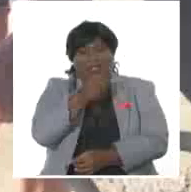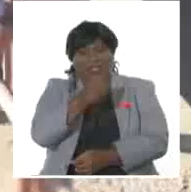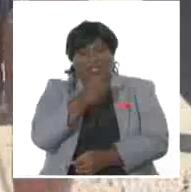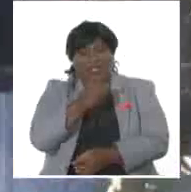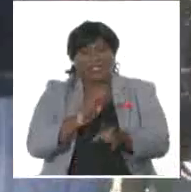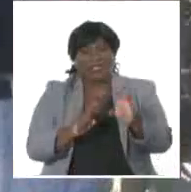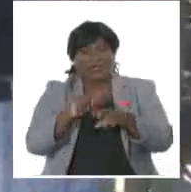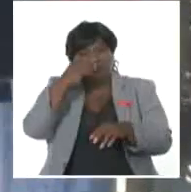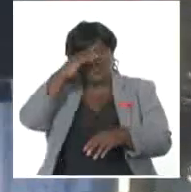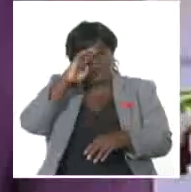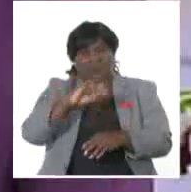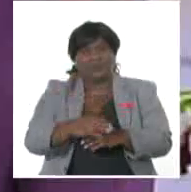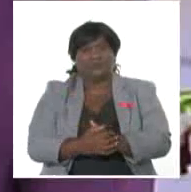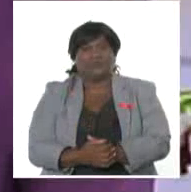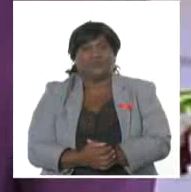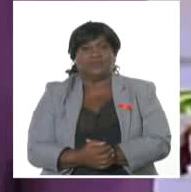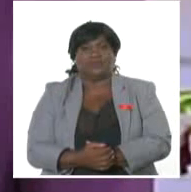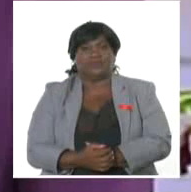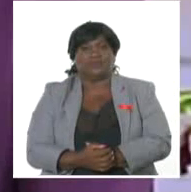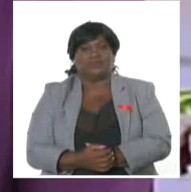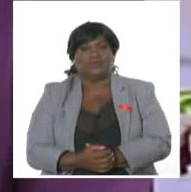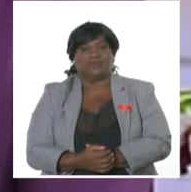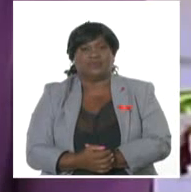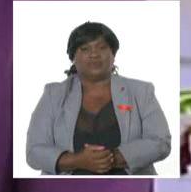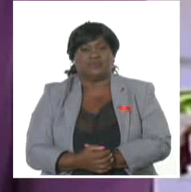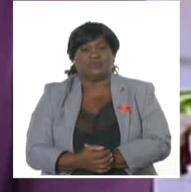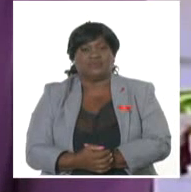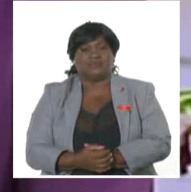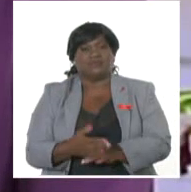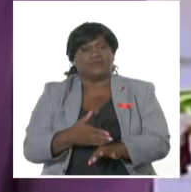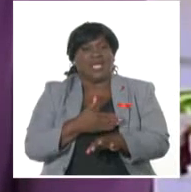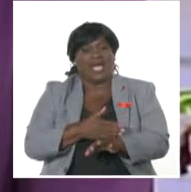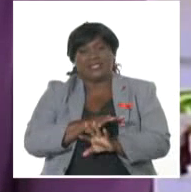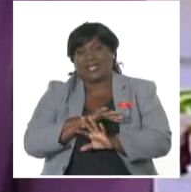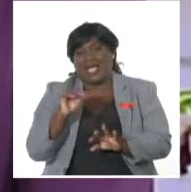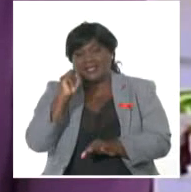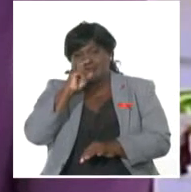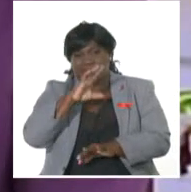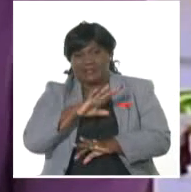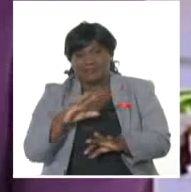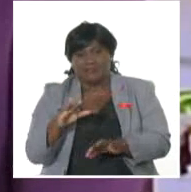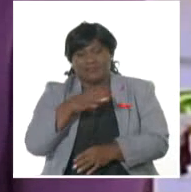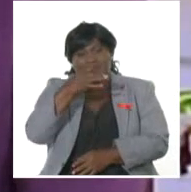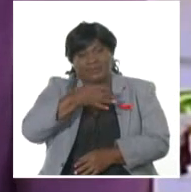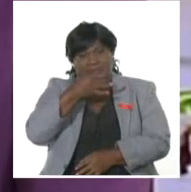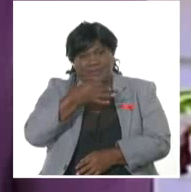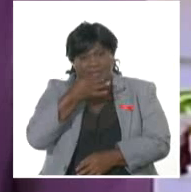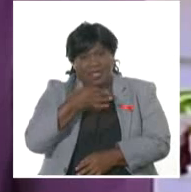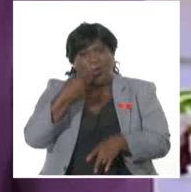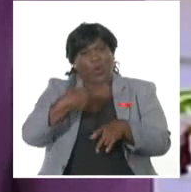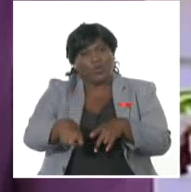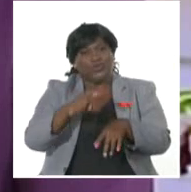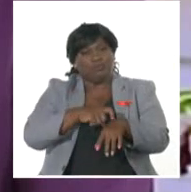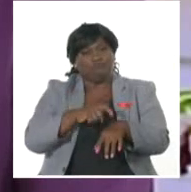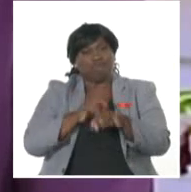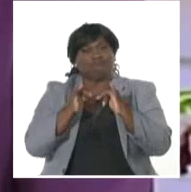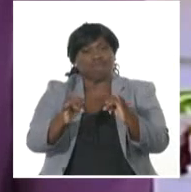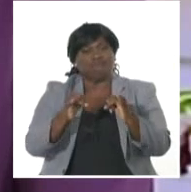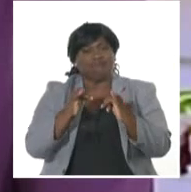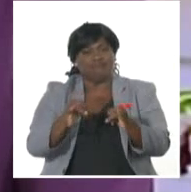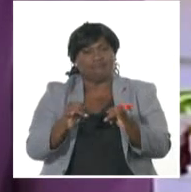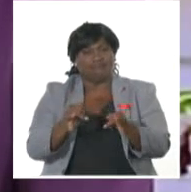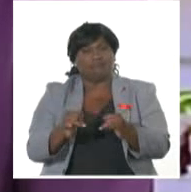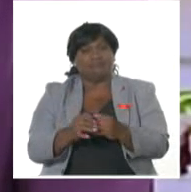Canal Cubano de Noticias. Y antes de despedirnos, les comento que en próximos espacios tendremos detalles acerca